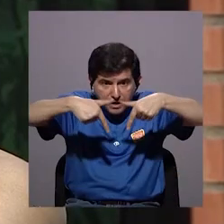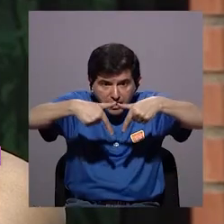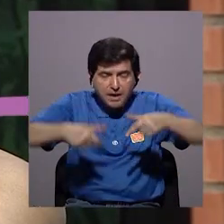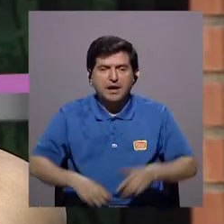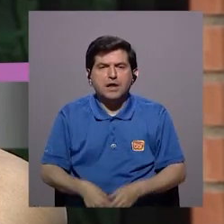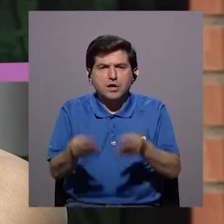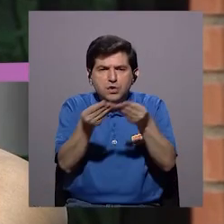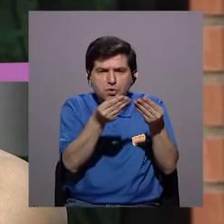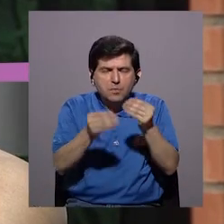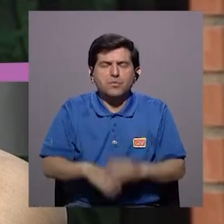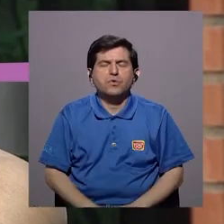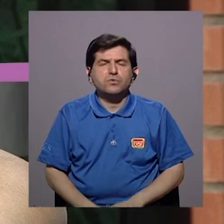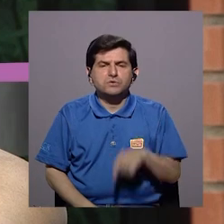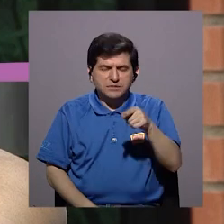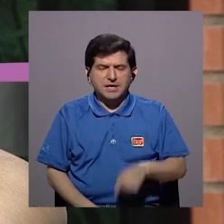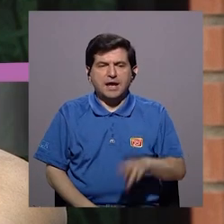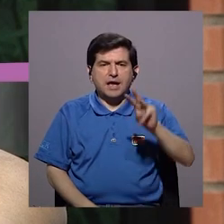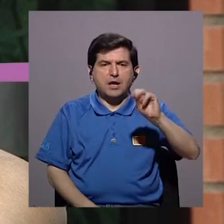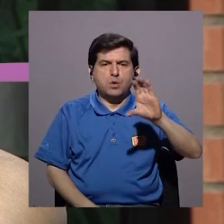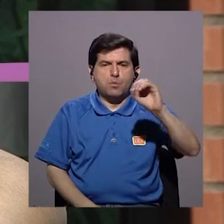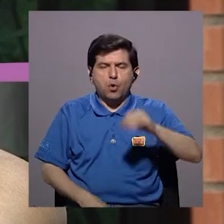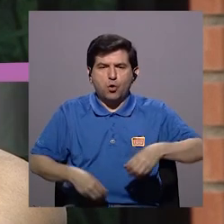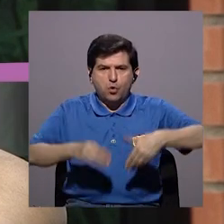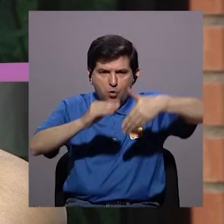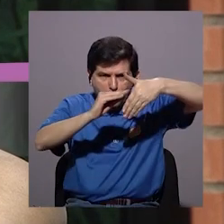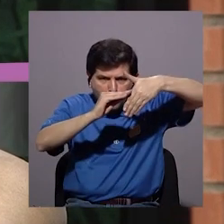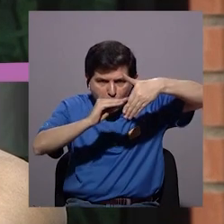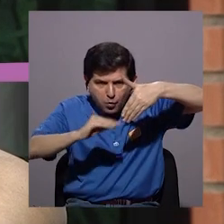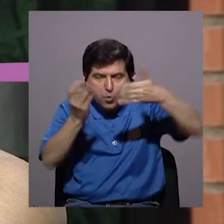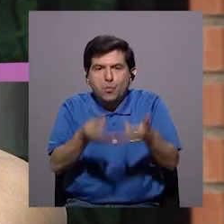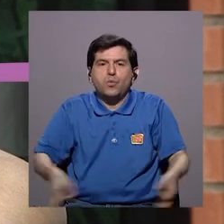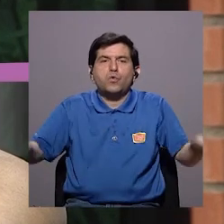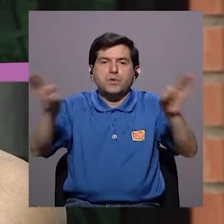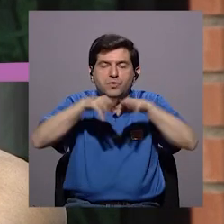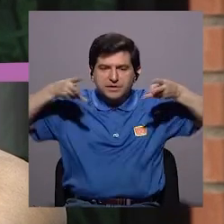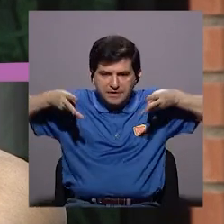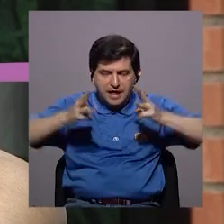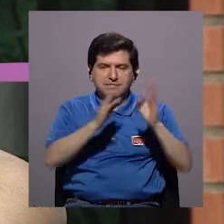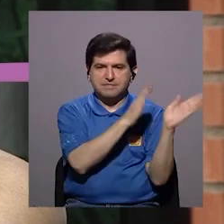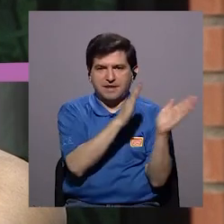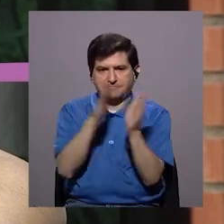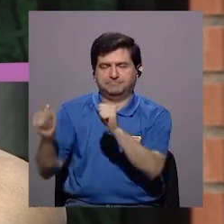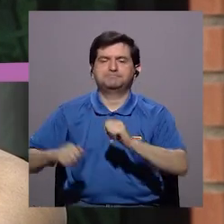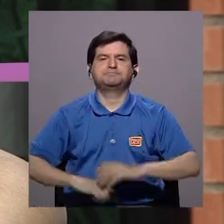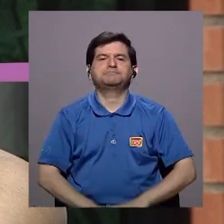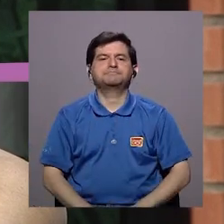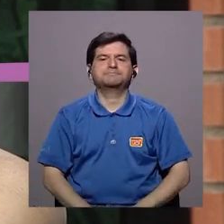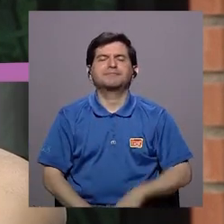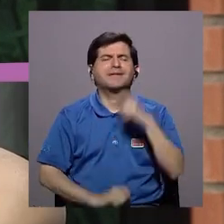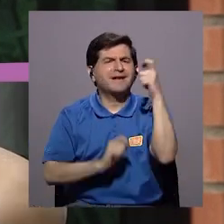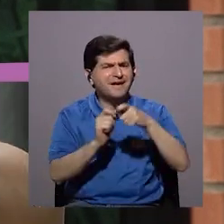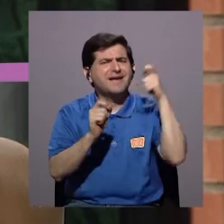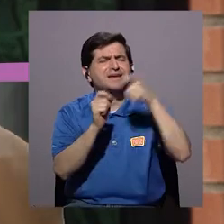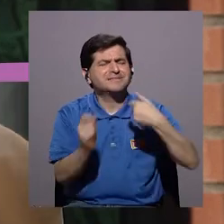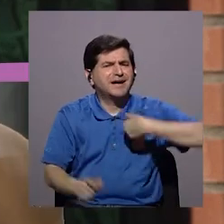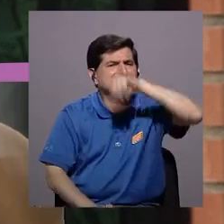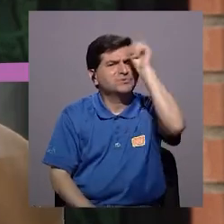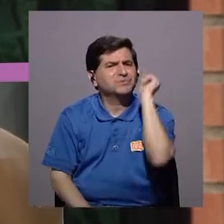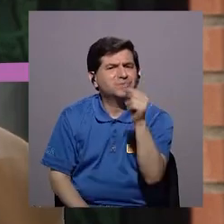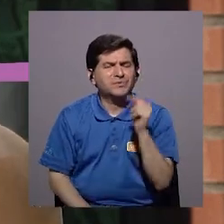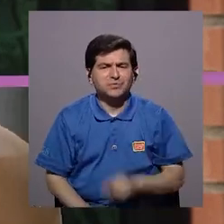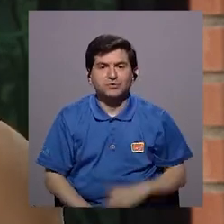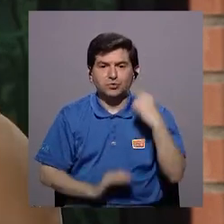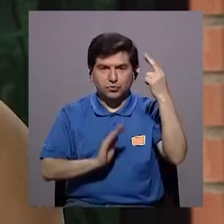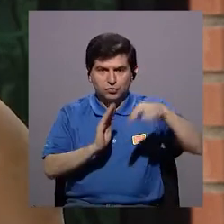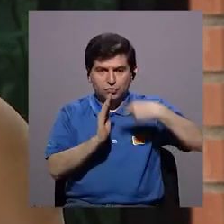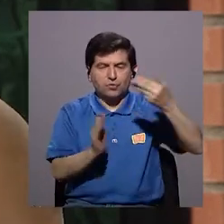del útero a su vez produce el moco cervical que es importantísimo en este método de planificación. Sí, justamente esa es mi